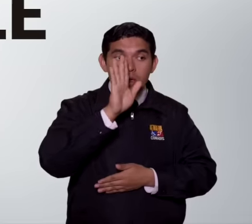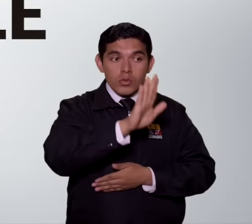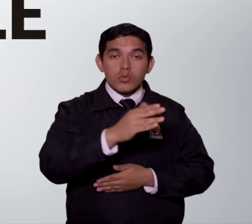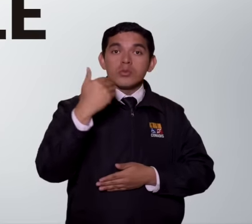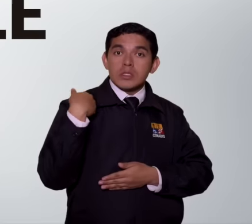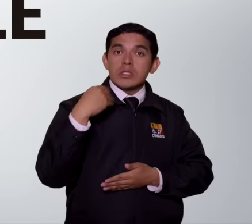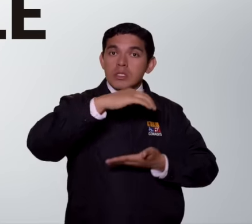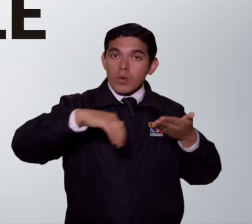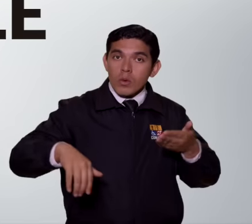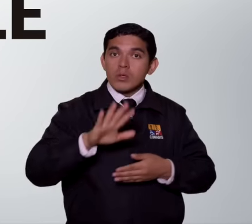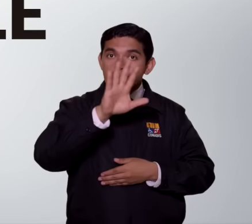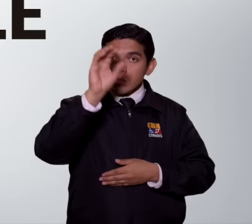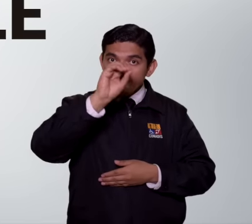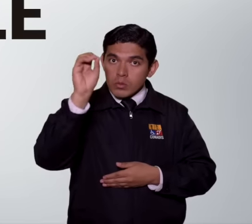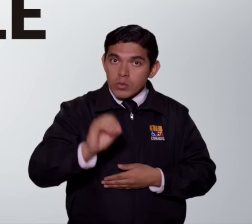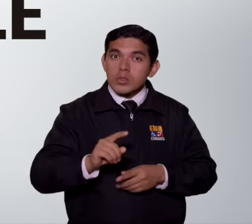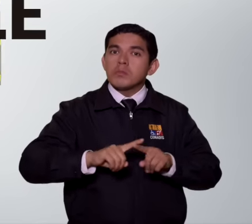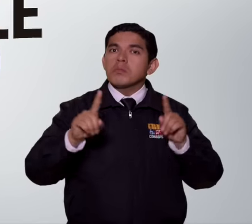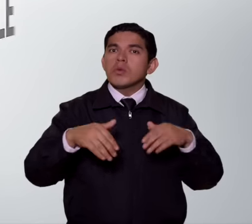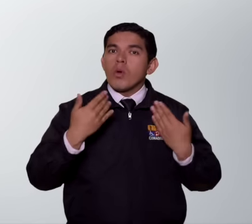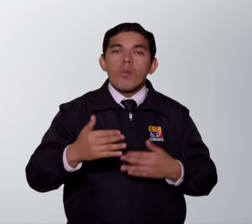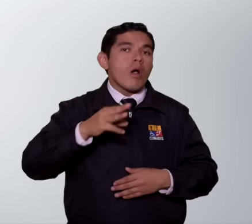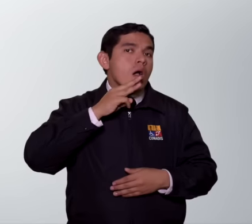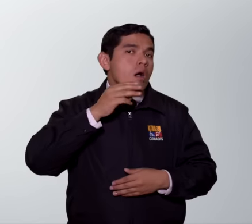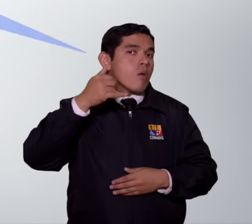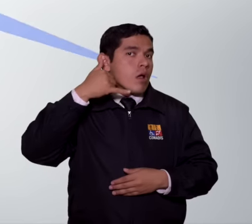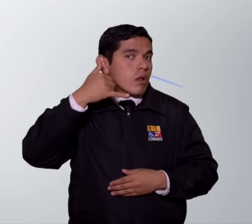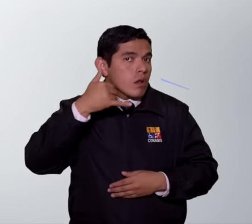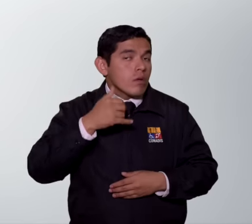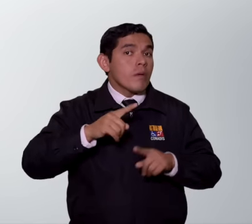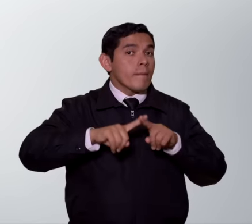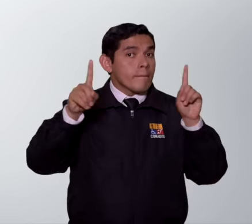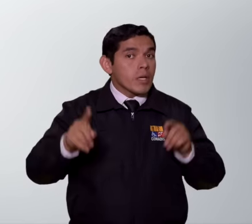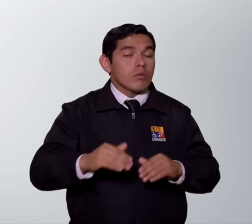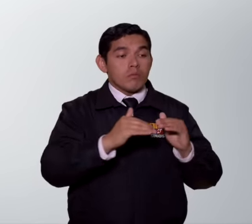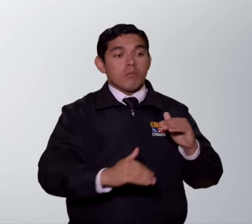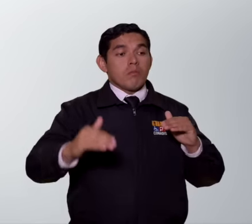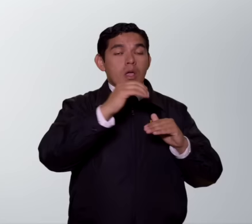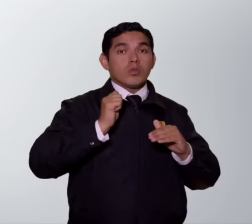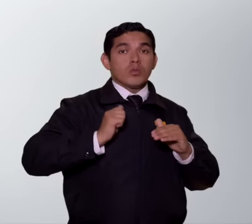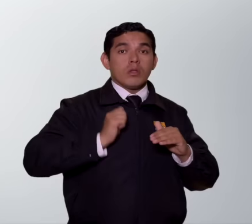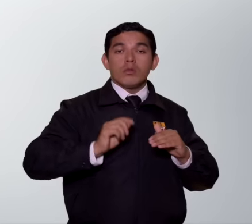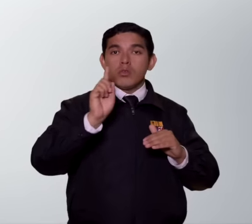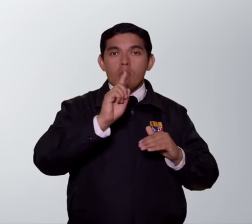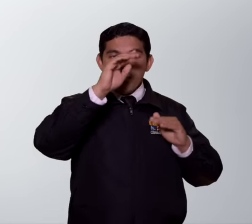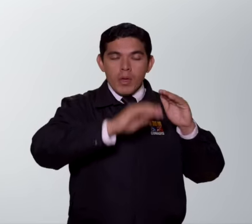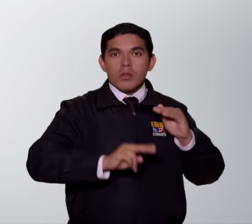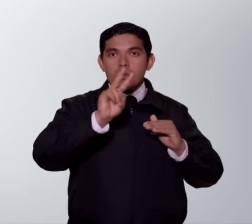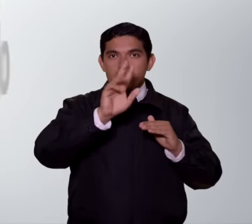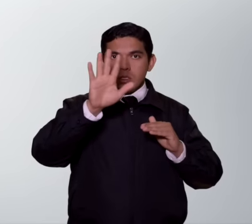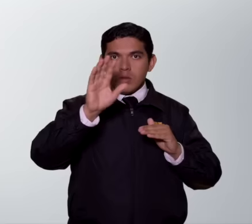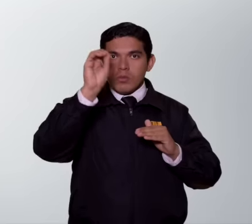50% en telefonía fija y agua potable. Sin embargo, este descuento no podrá exceder el 25% del salario básico